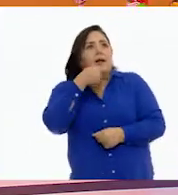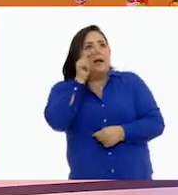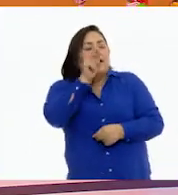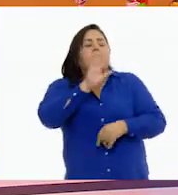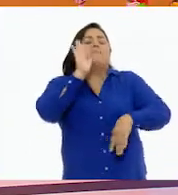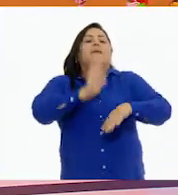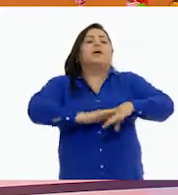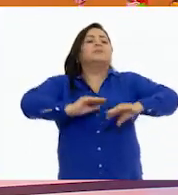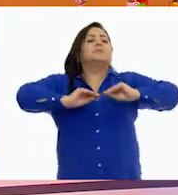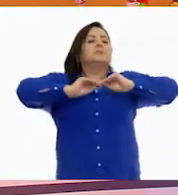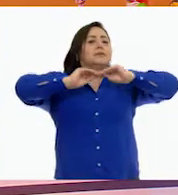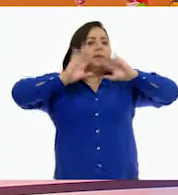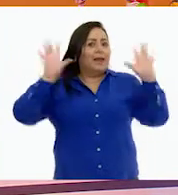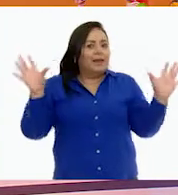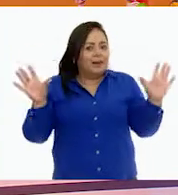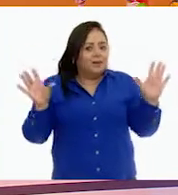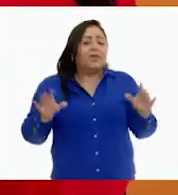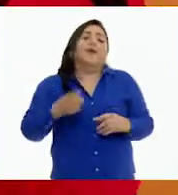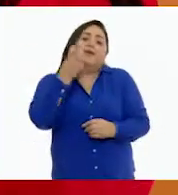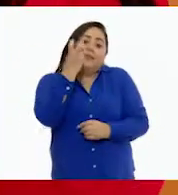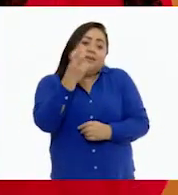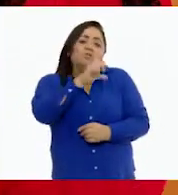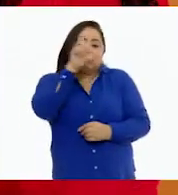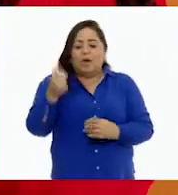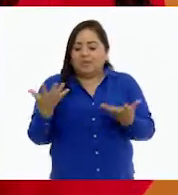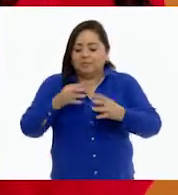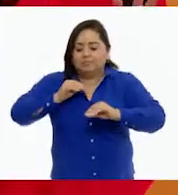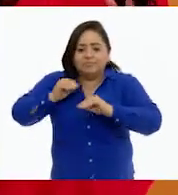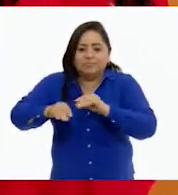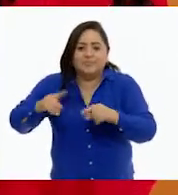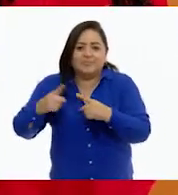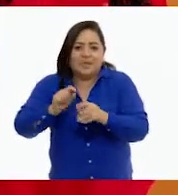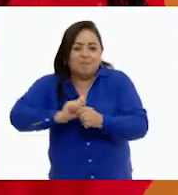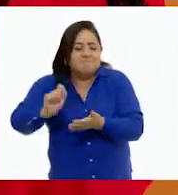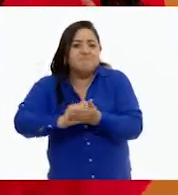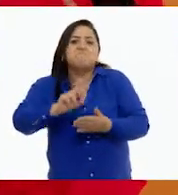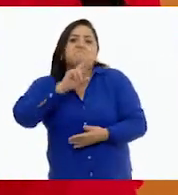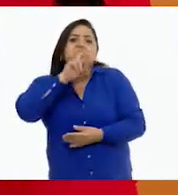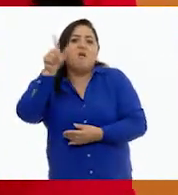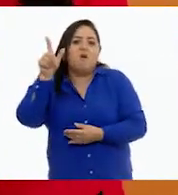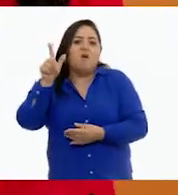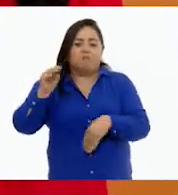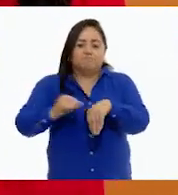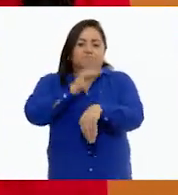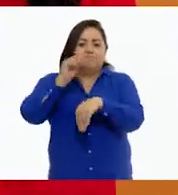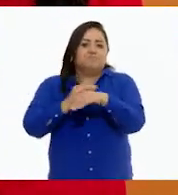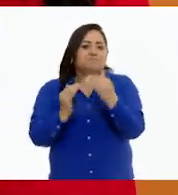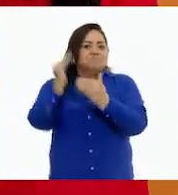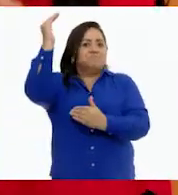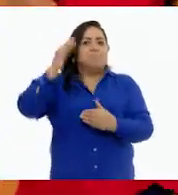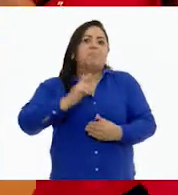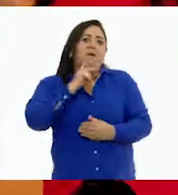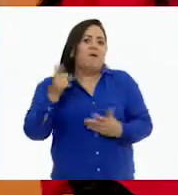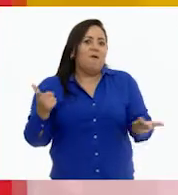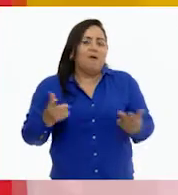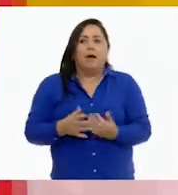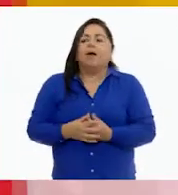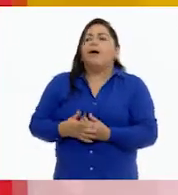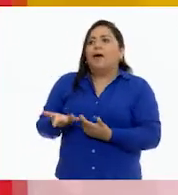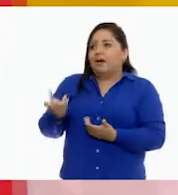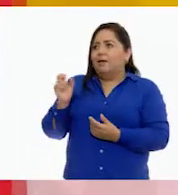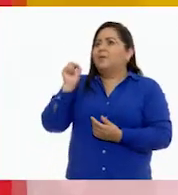muchísimo más claro y entonces va a realizar su actividad satisfactoriamente y va a tener una buena calificación. Ok.